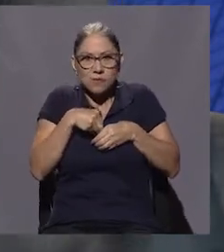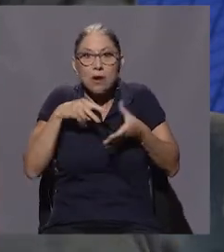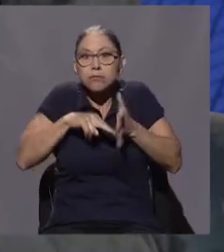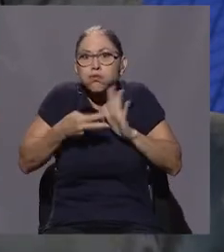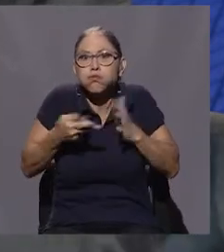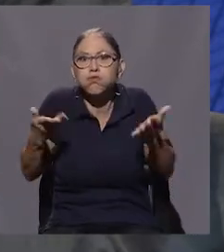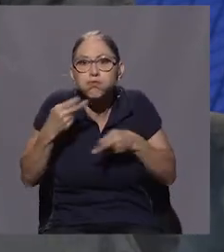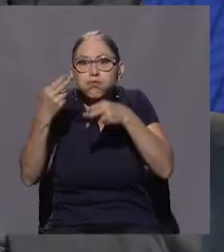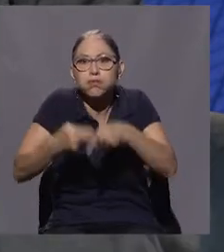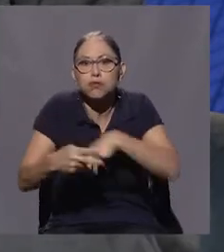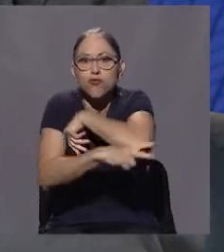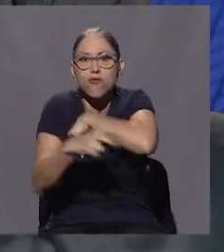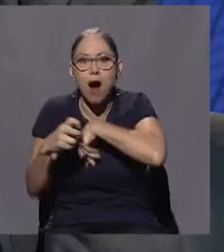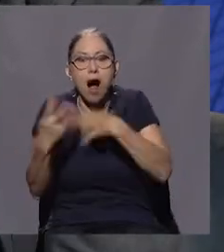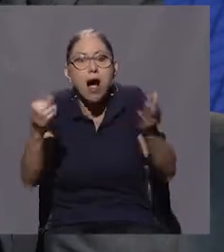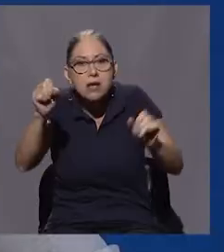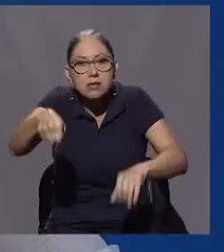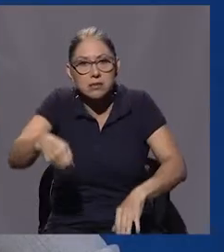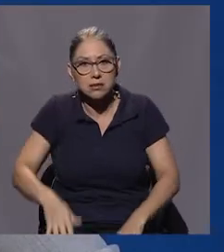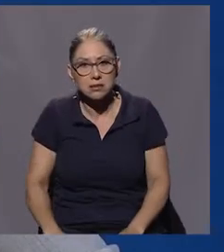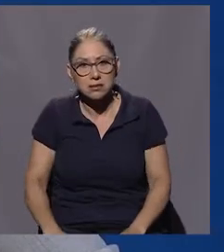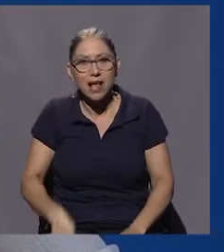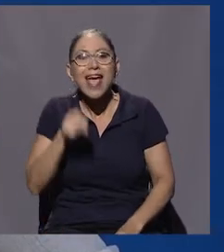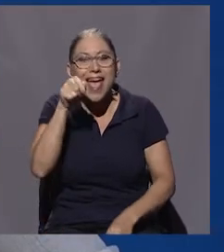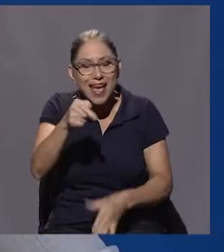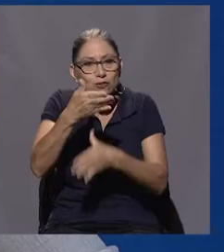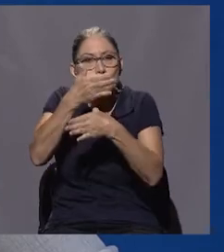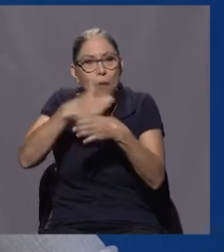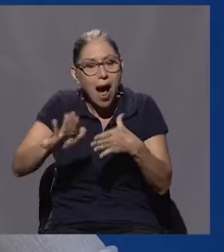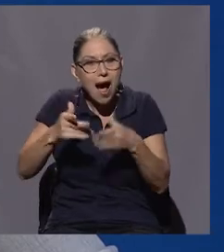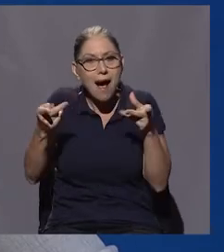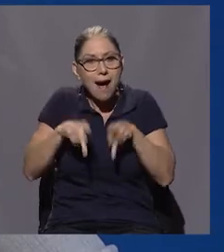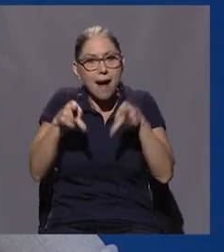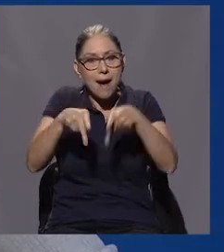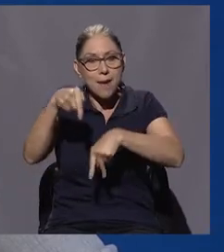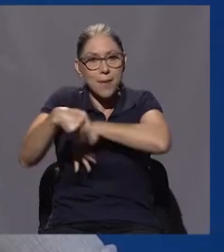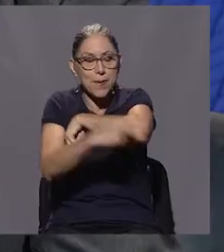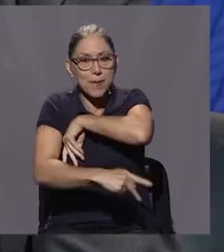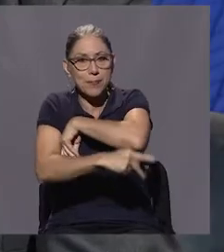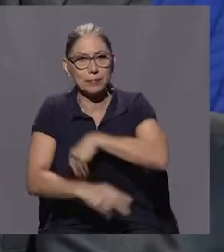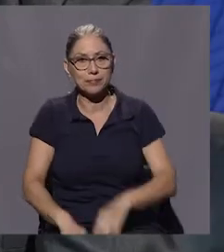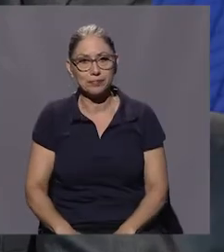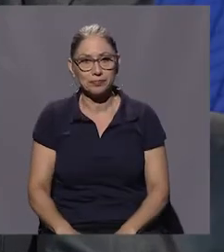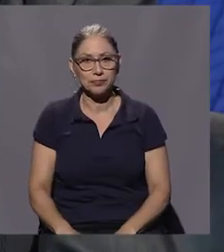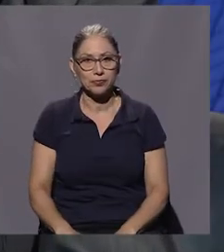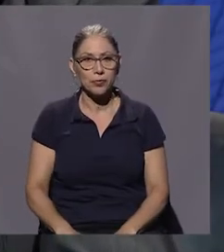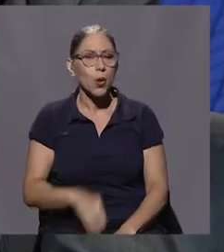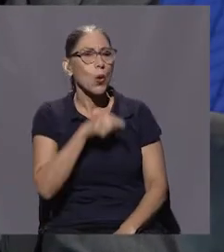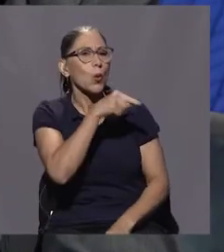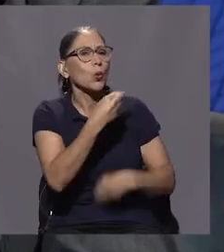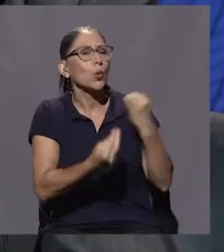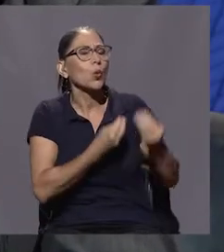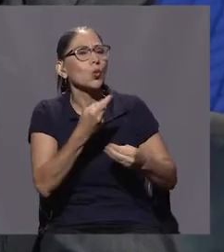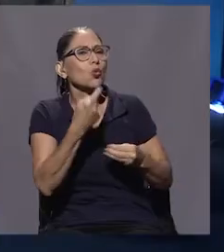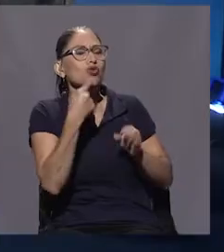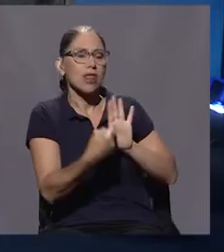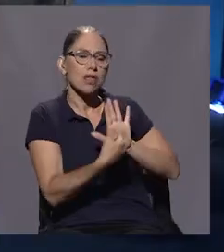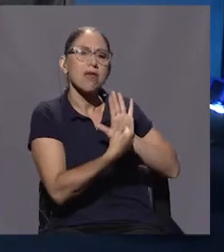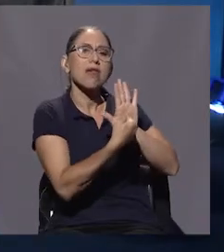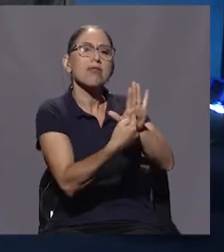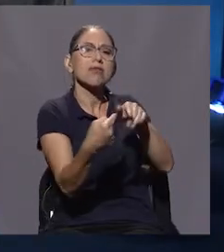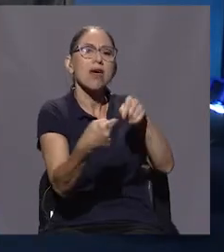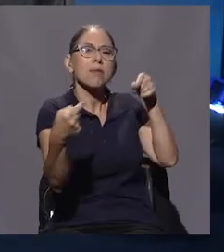Así, tan sencillo como eso. Bueno, pues parte de lo que ha pasado en este país. Hay algo que usted hace que es que interpela